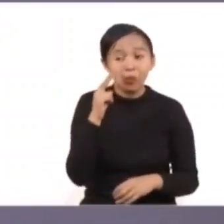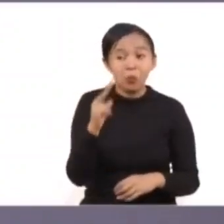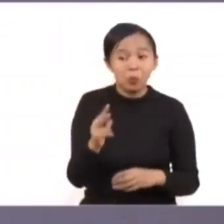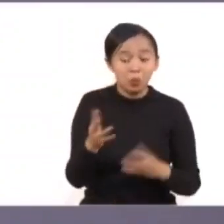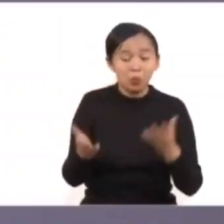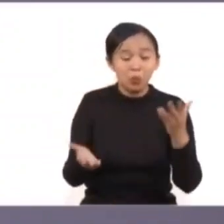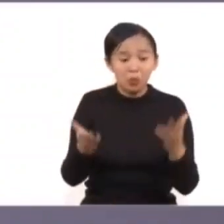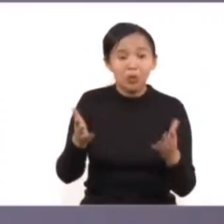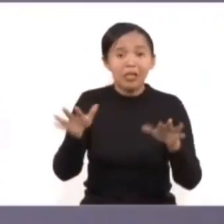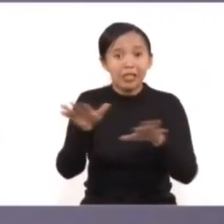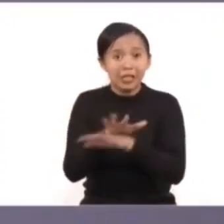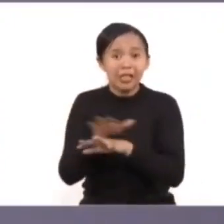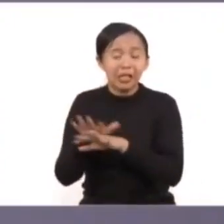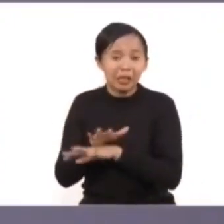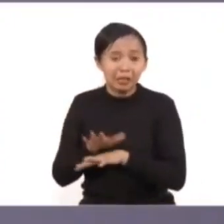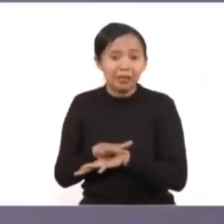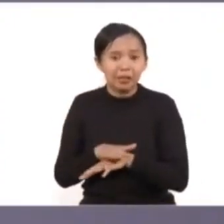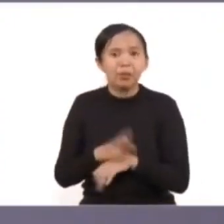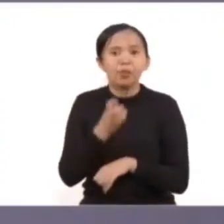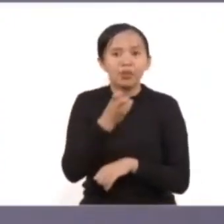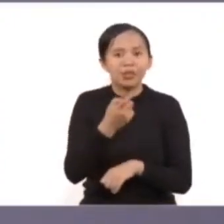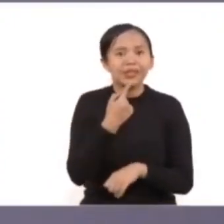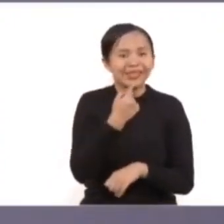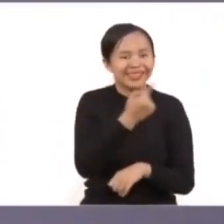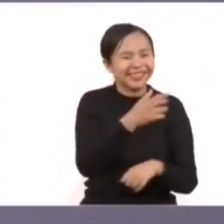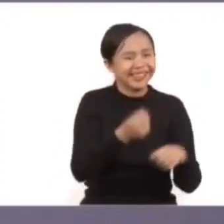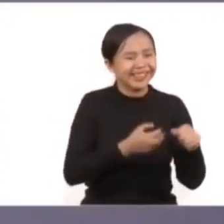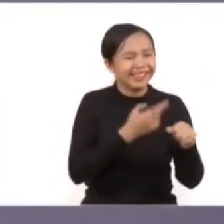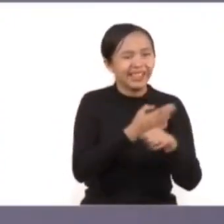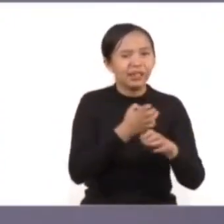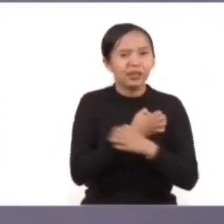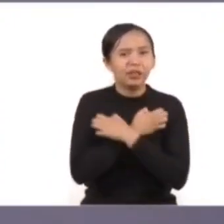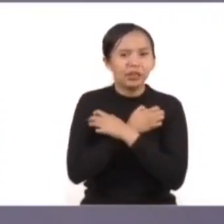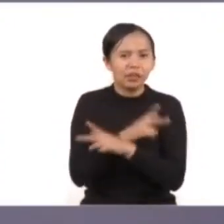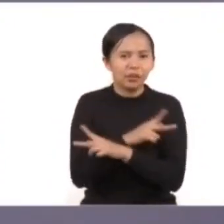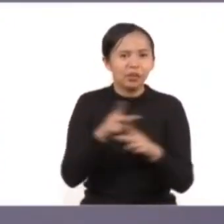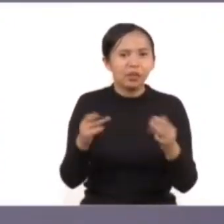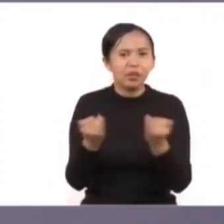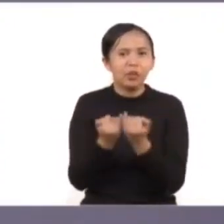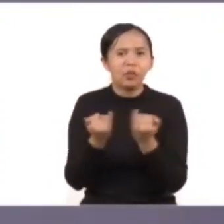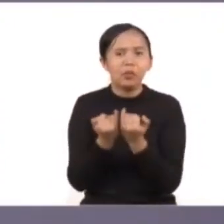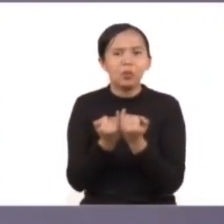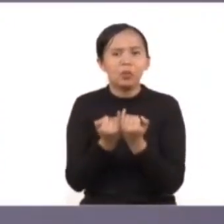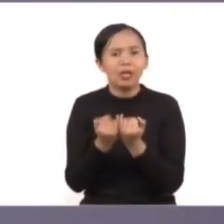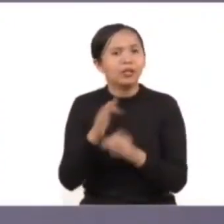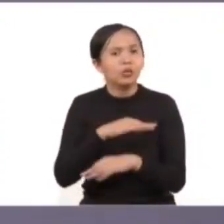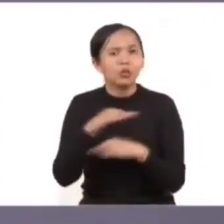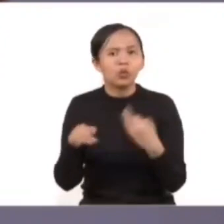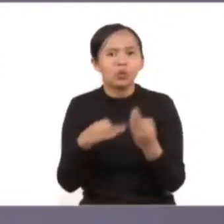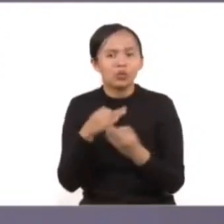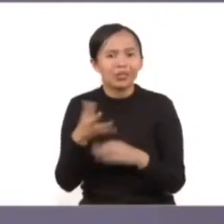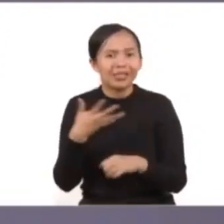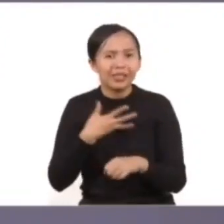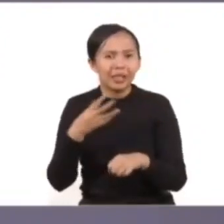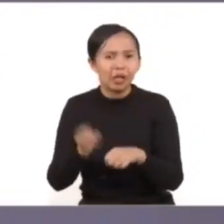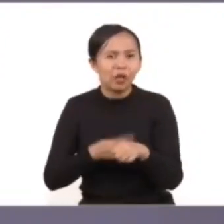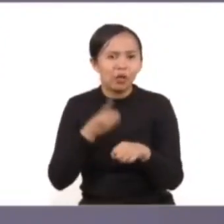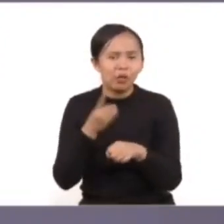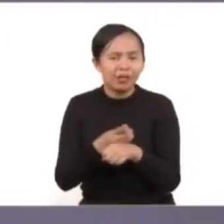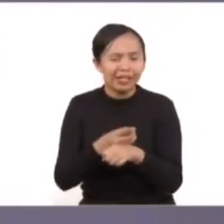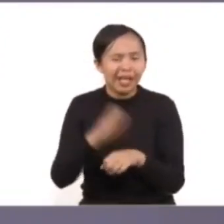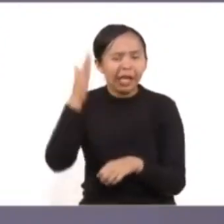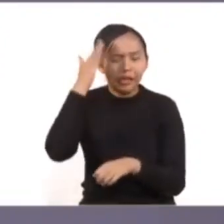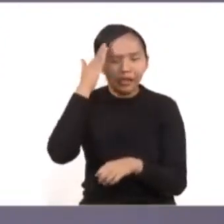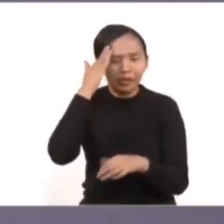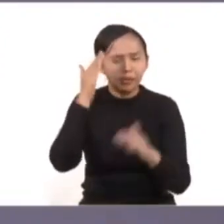en este cambio y por eso yo mencionaba a la Secretaría de Educación Pública y a todos aquellos que tenemos la oportunidad de ejercer algún tipo de